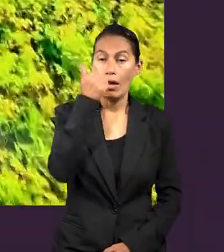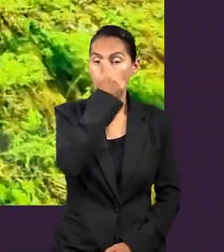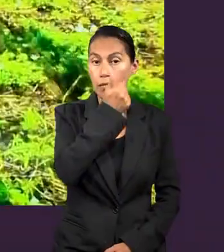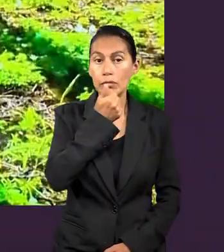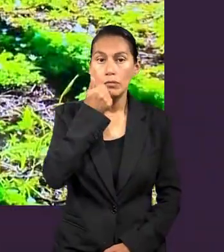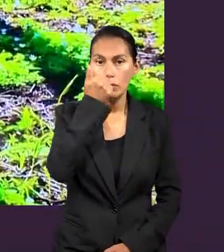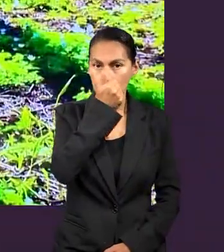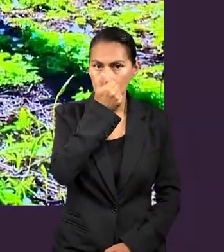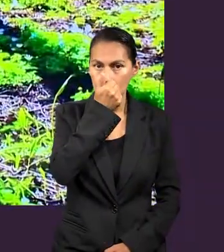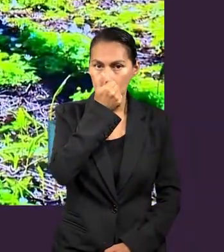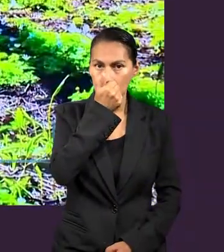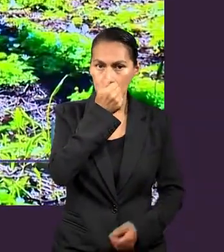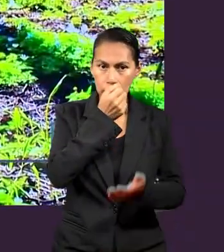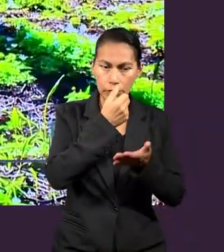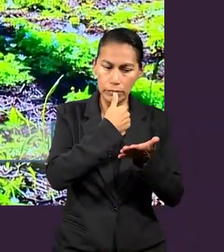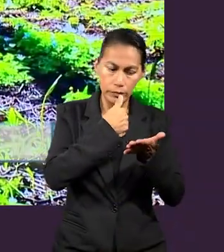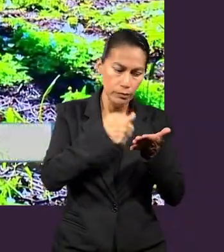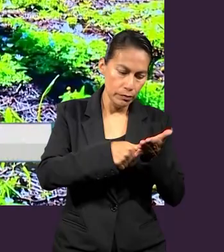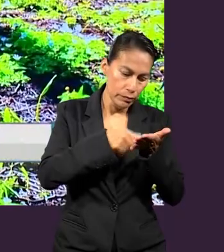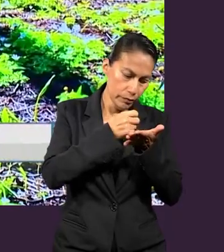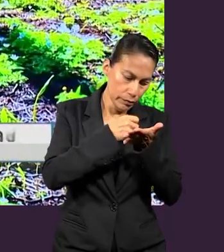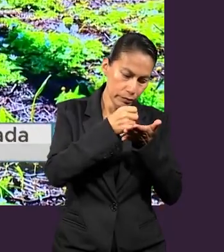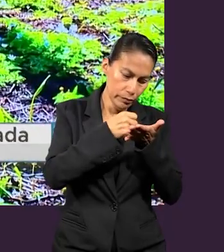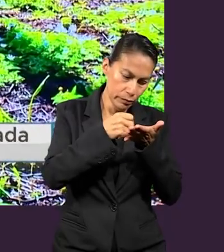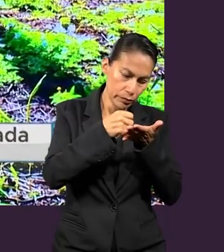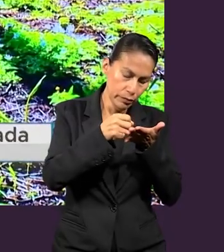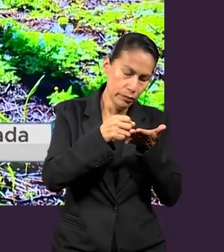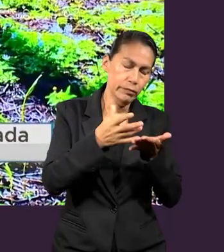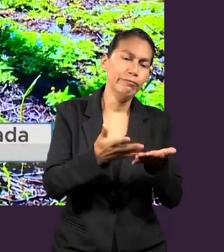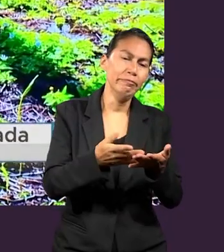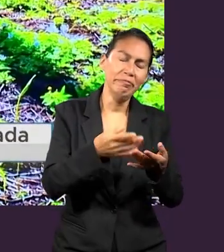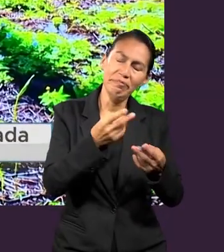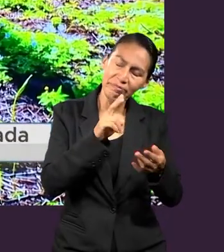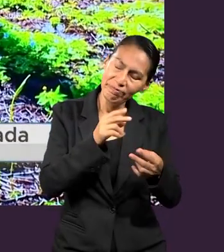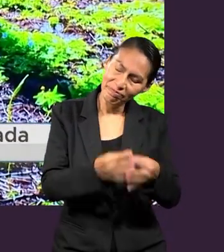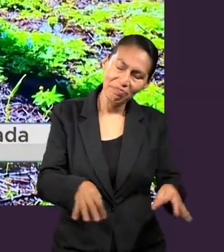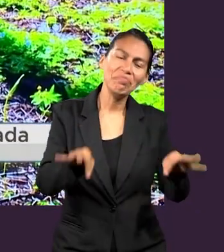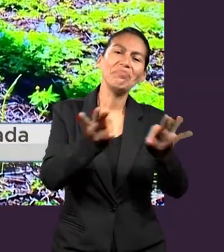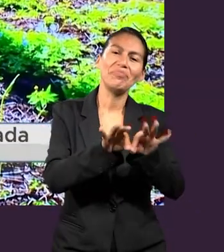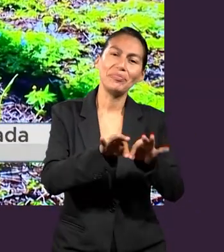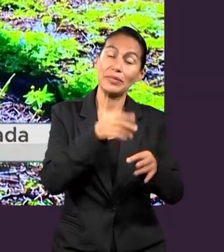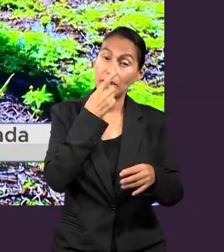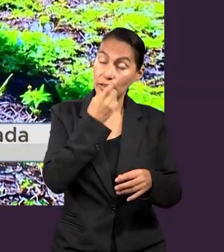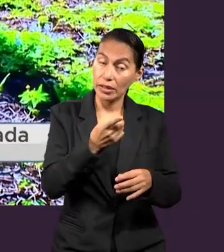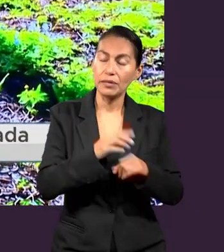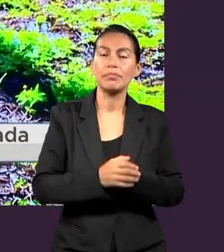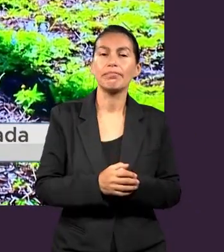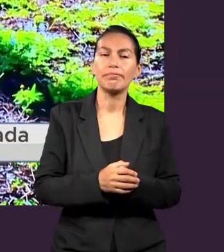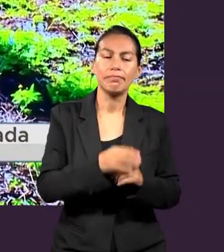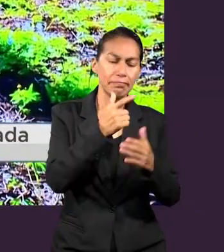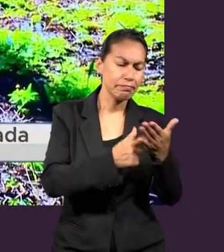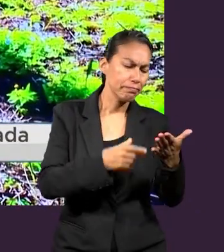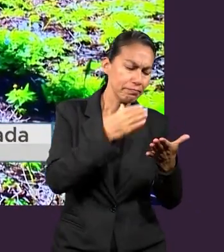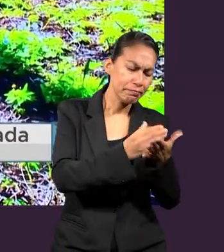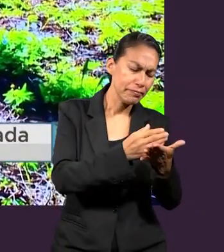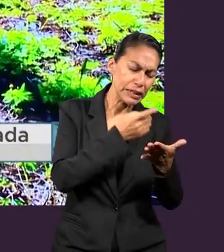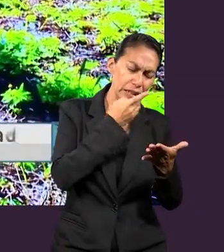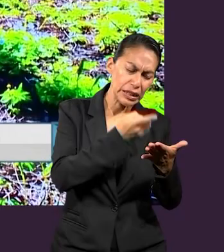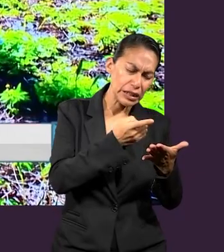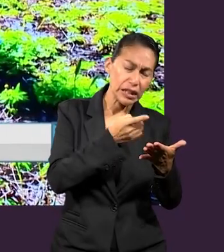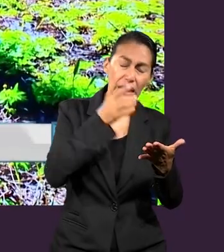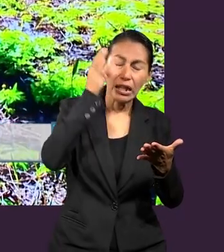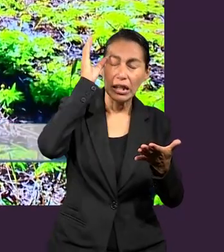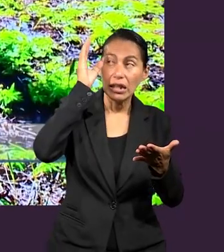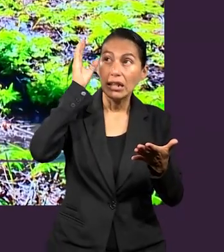El apóstol escribe esta pequeña carta llena de mucho significado. El autor de la lección dice, es una epístola